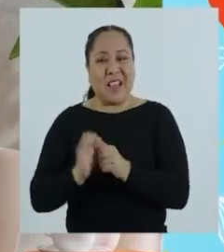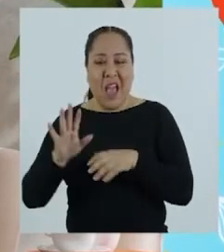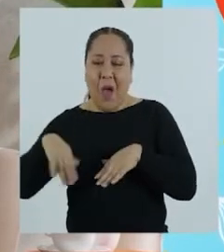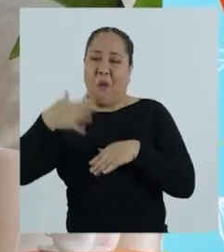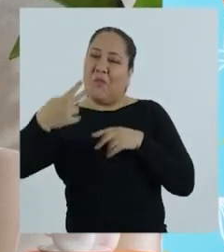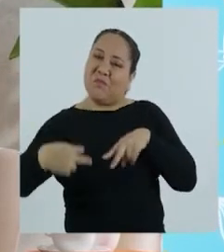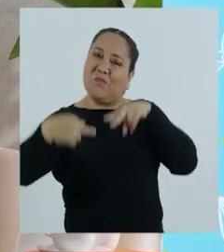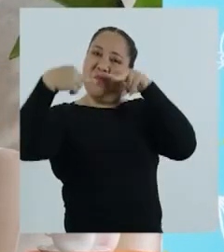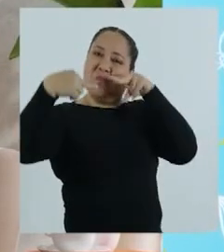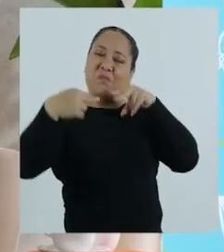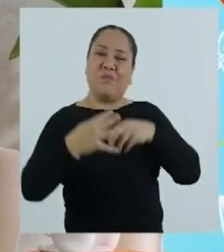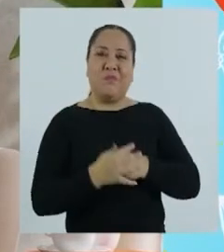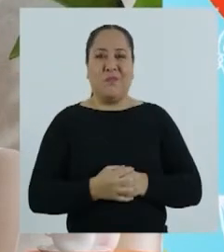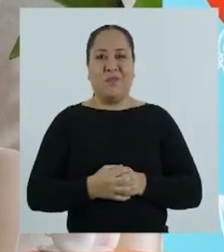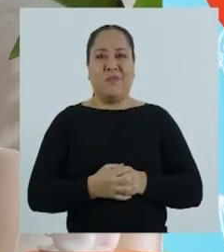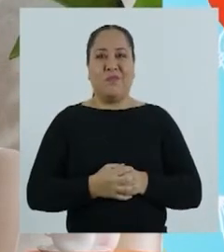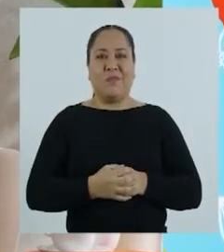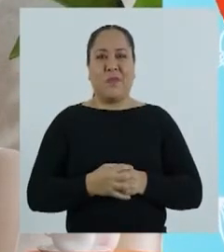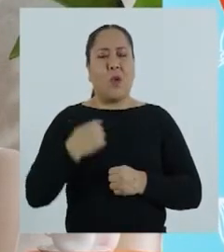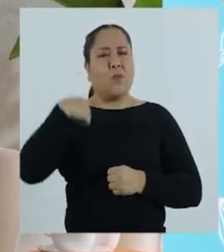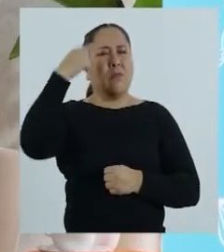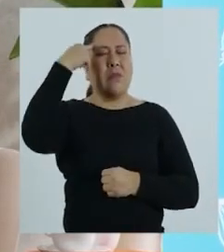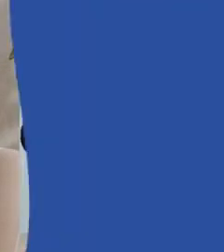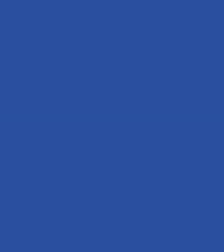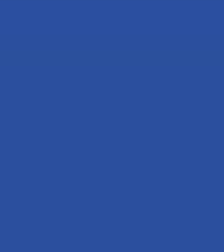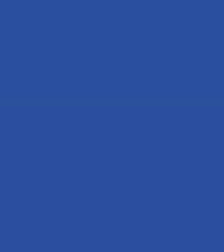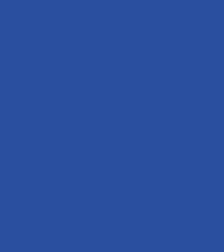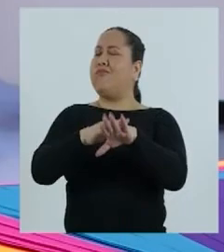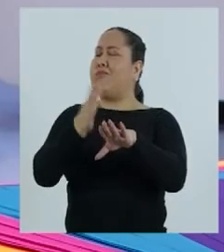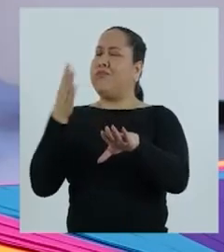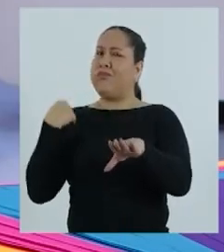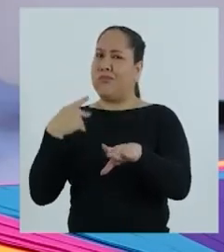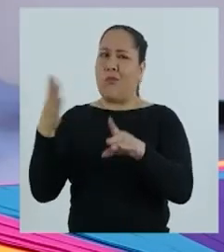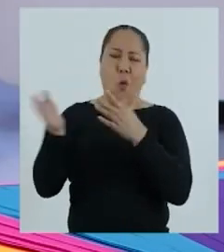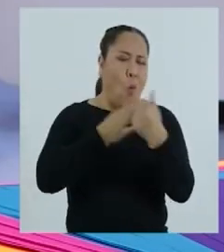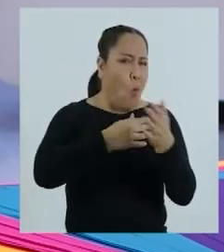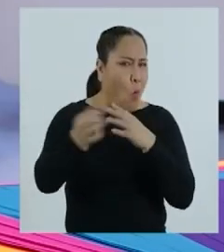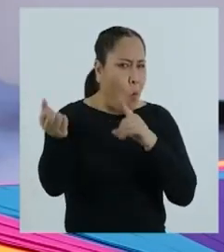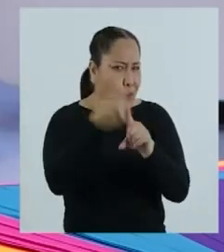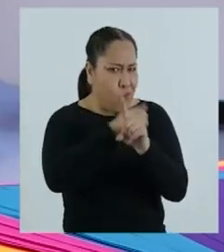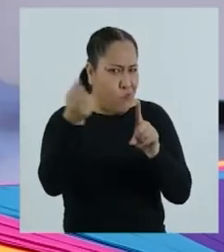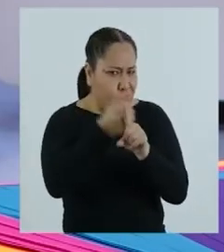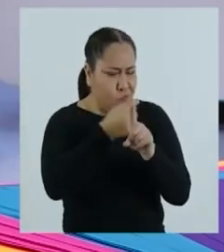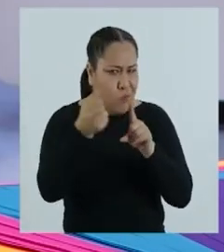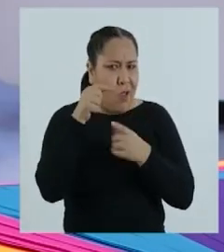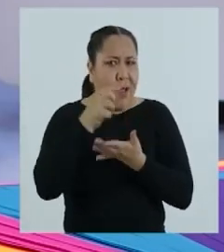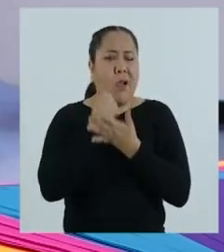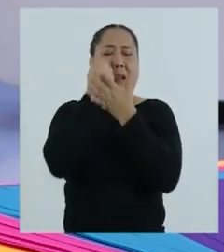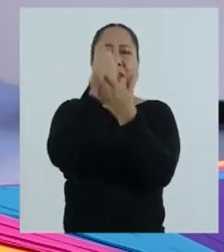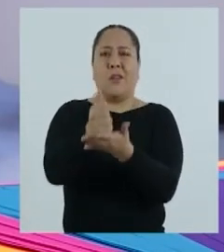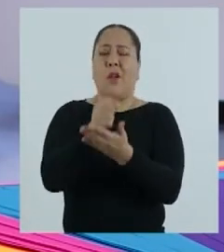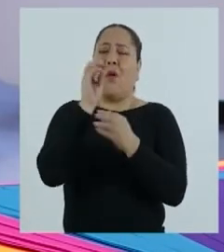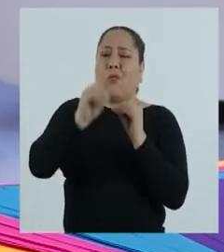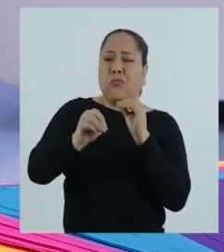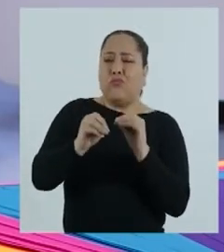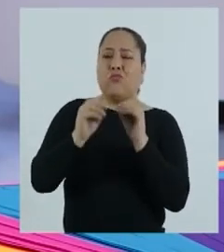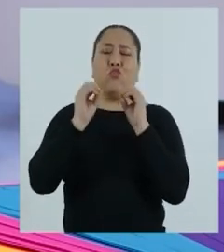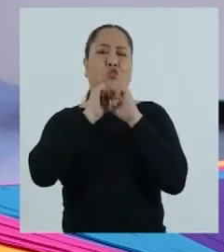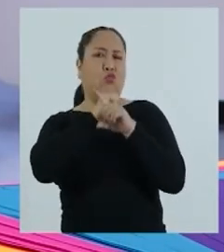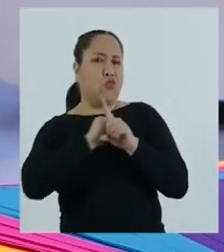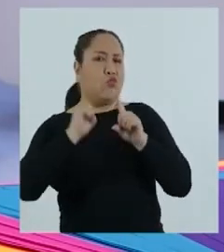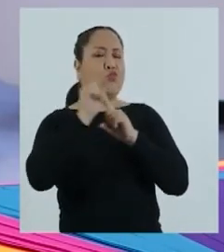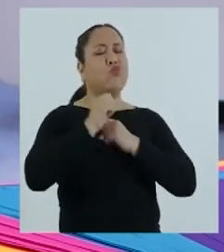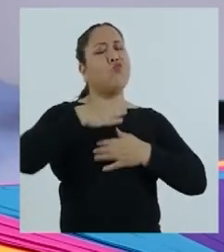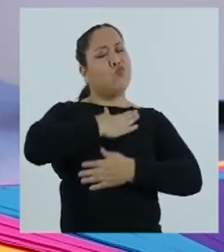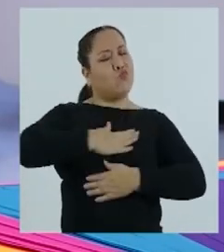permitirme acompañarlos. Hasta una próxima oportunidad. Prevenir todo tipo de violencia nos puede ayudar